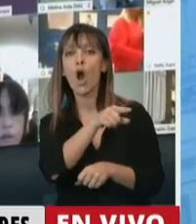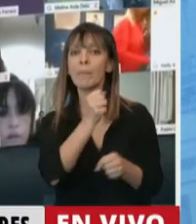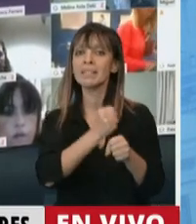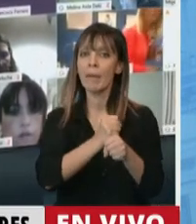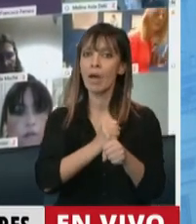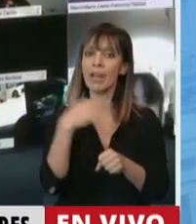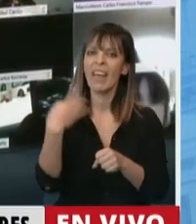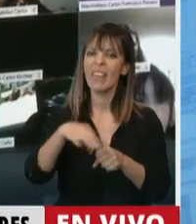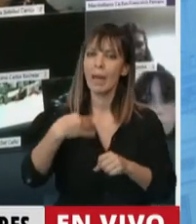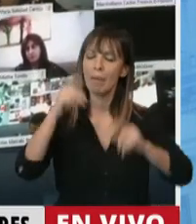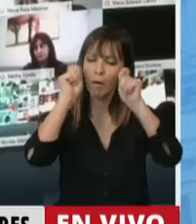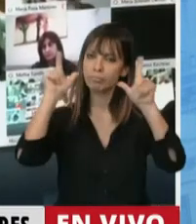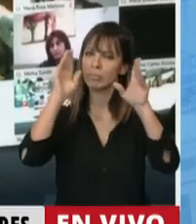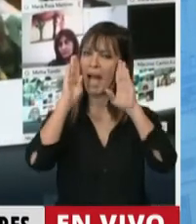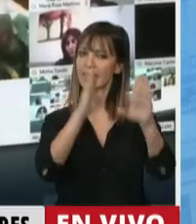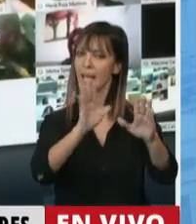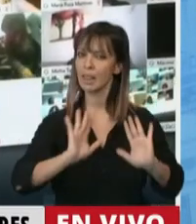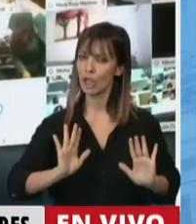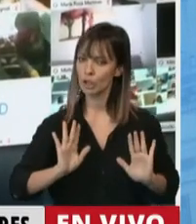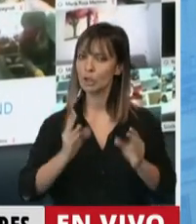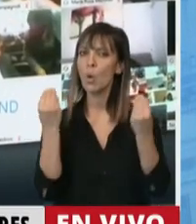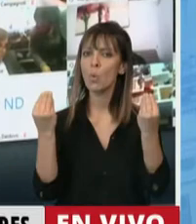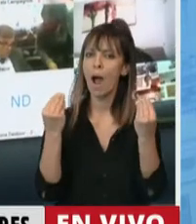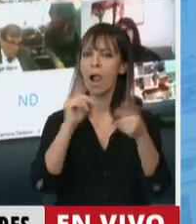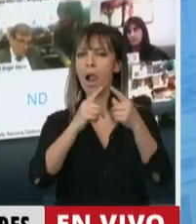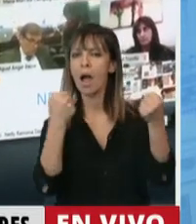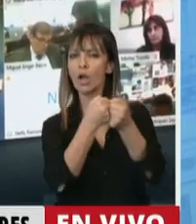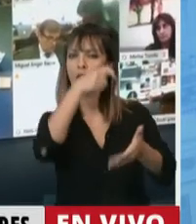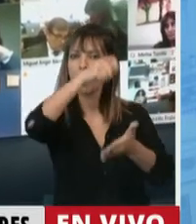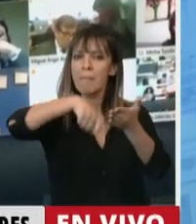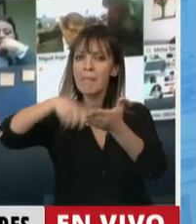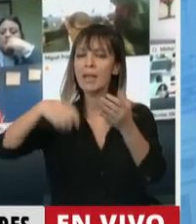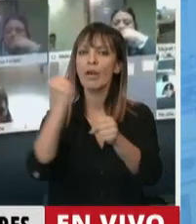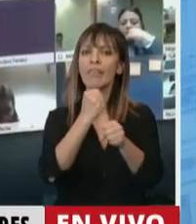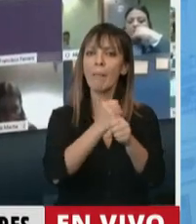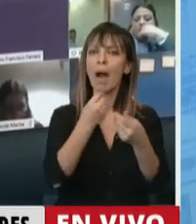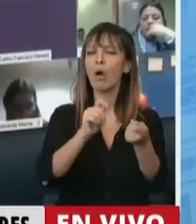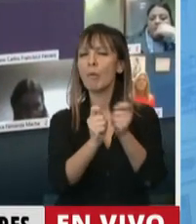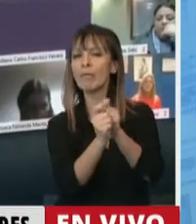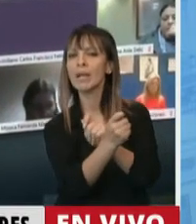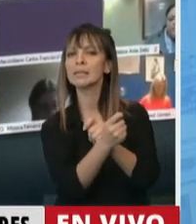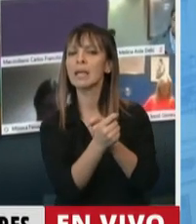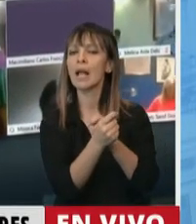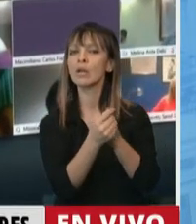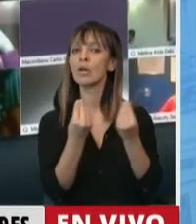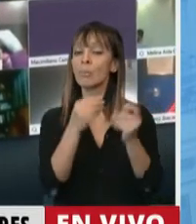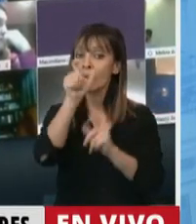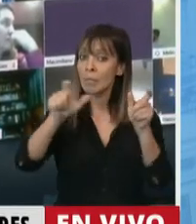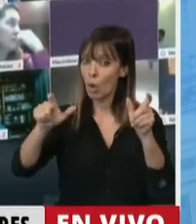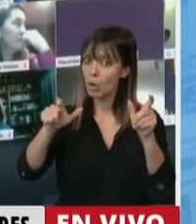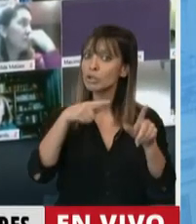que estar alertas sobre la modificación de los convenios que están planteando muchos